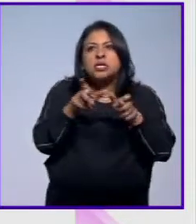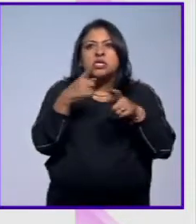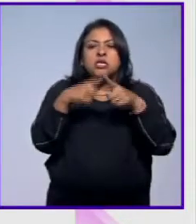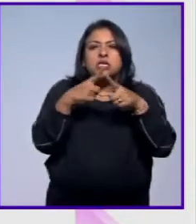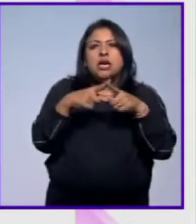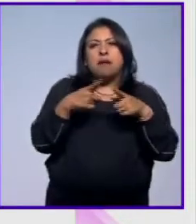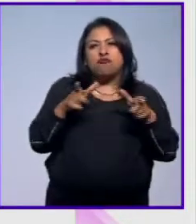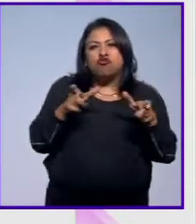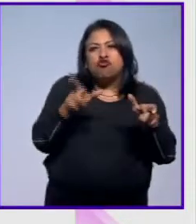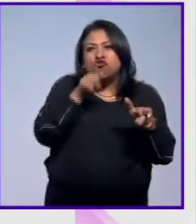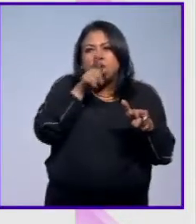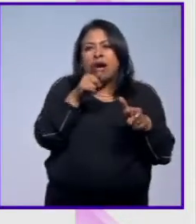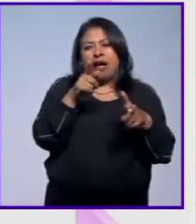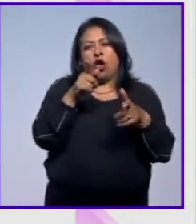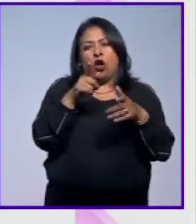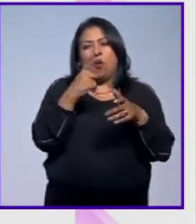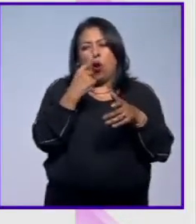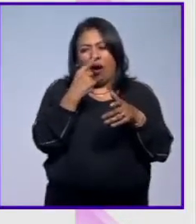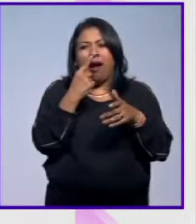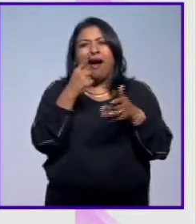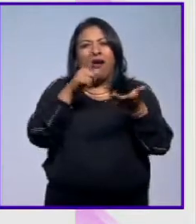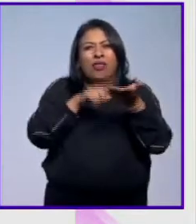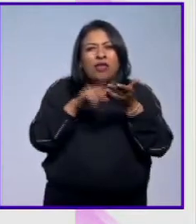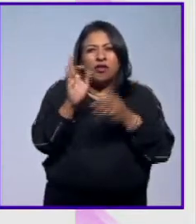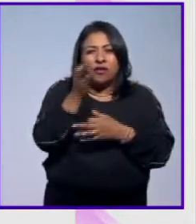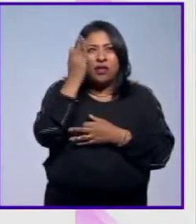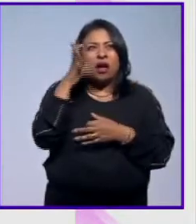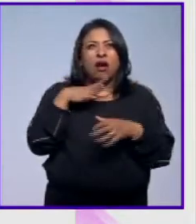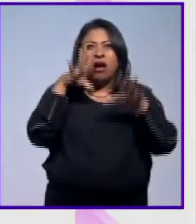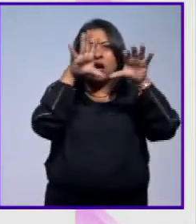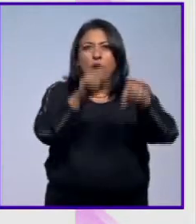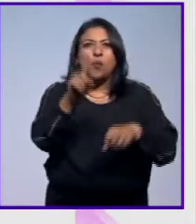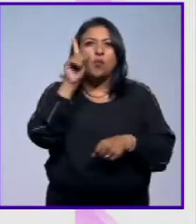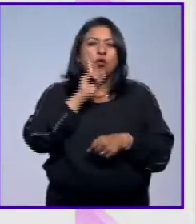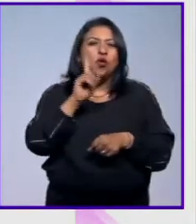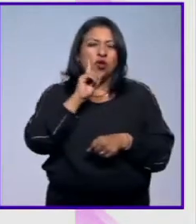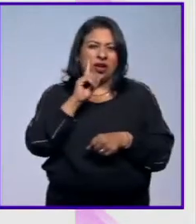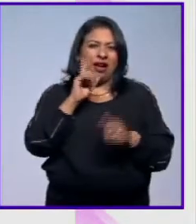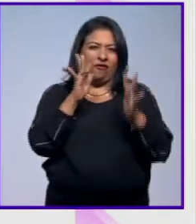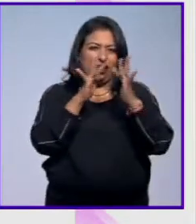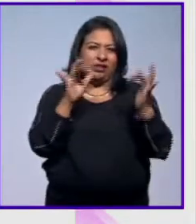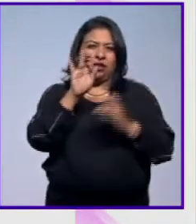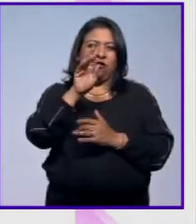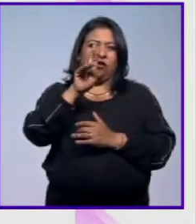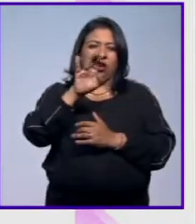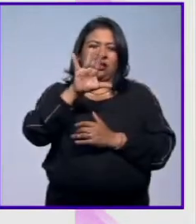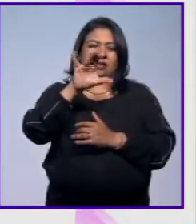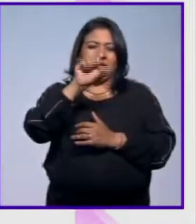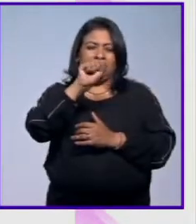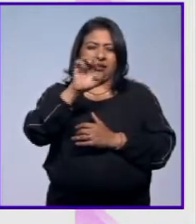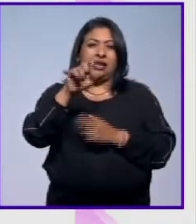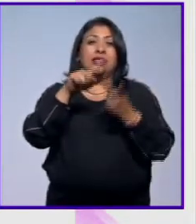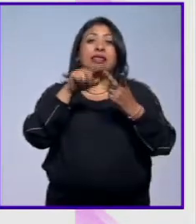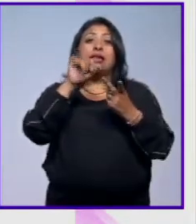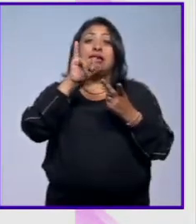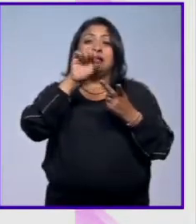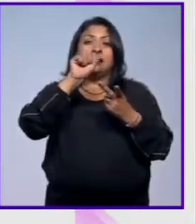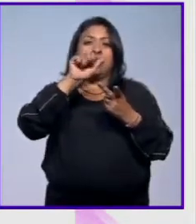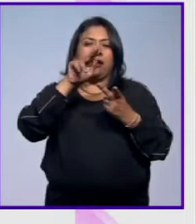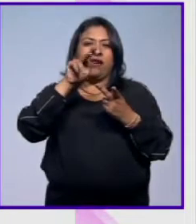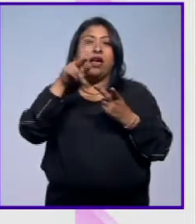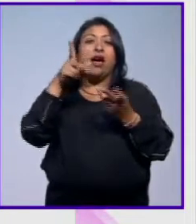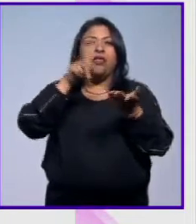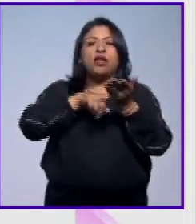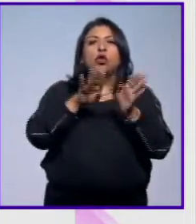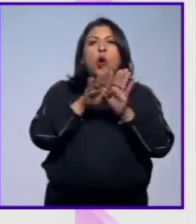agentes de la Agencia Federal de Investigaciones en el que se capturaba a la ciudadana francesa Florence Casselli y a Israel Vallarta como parte